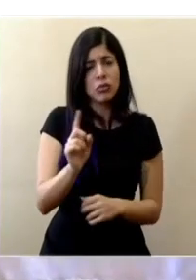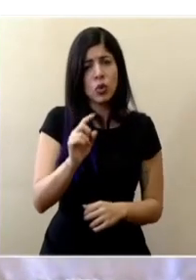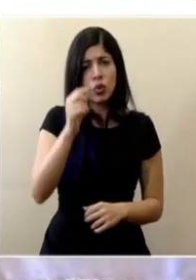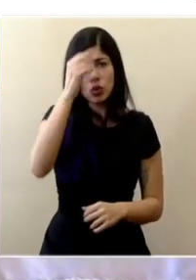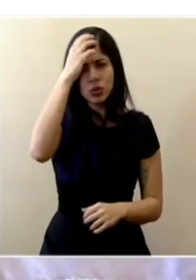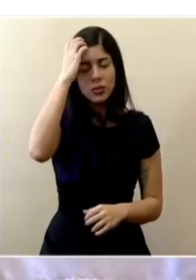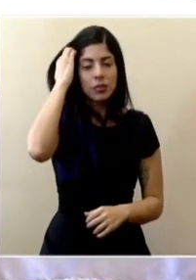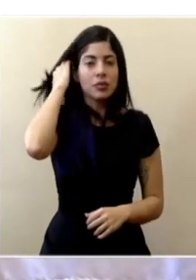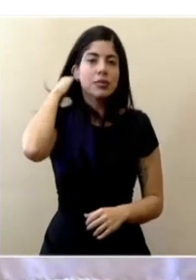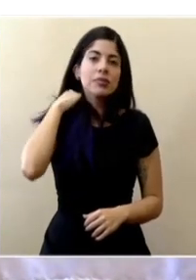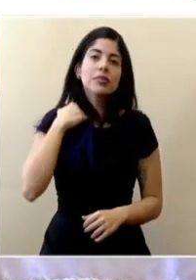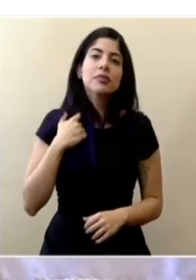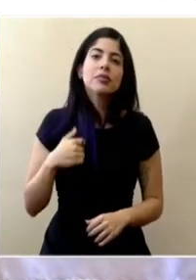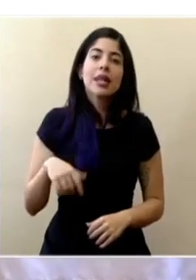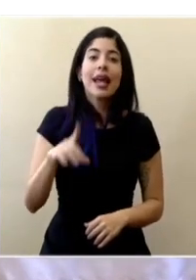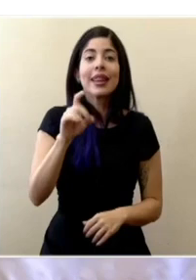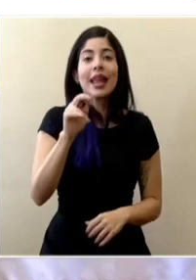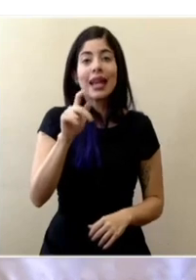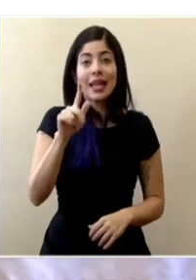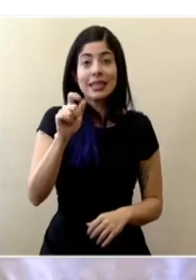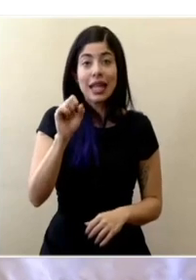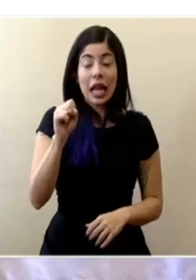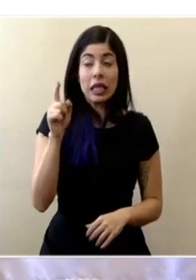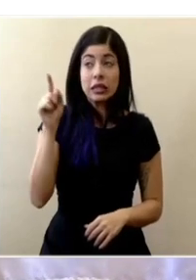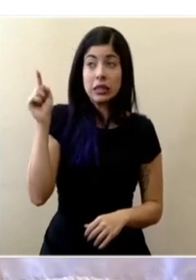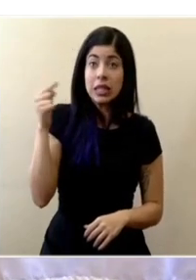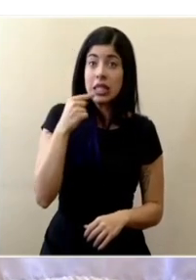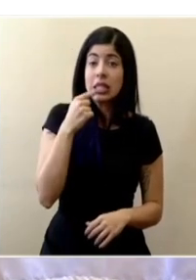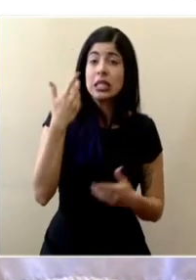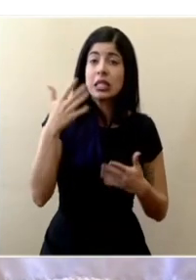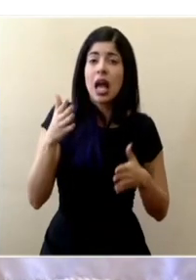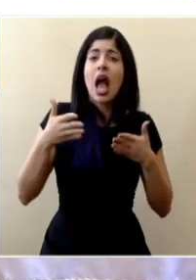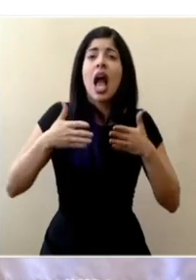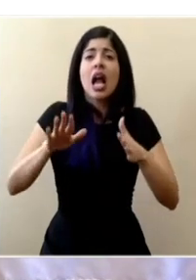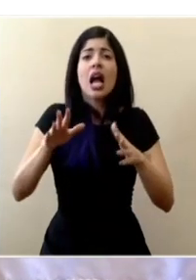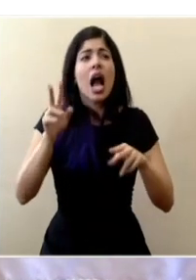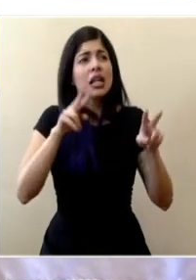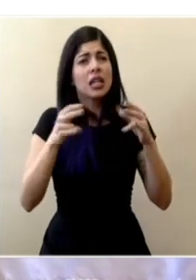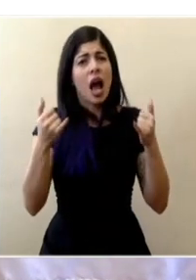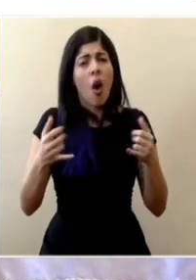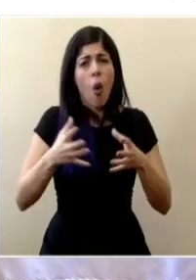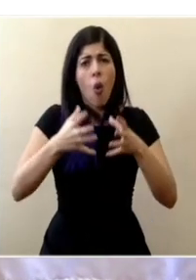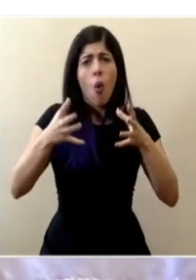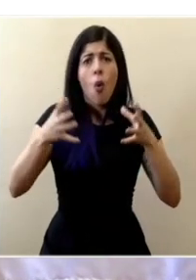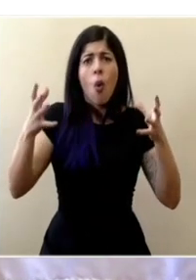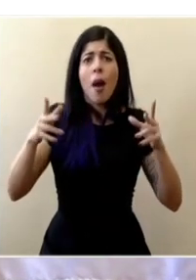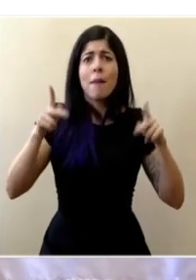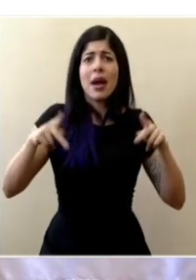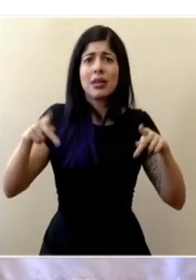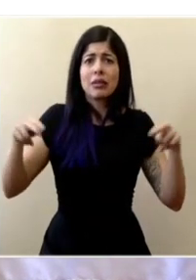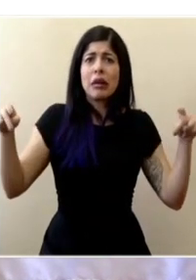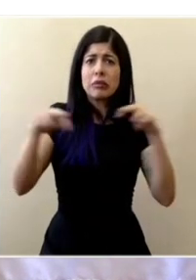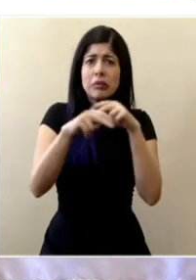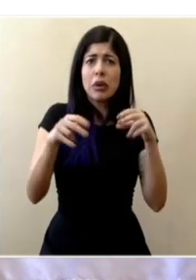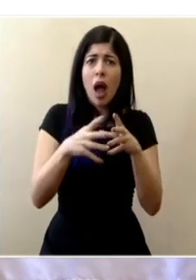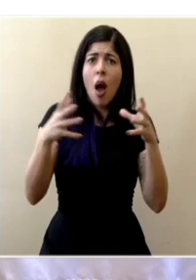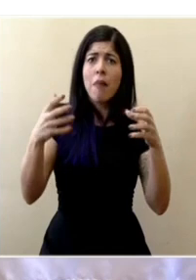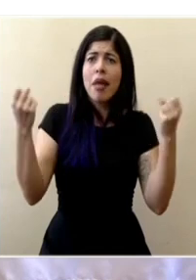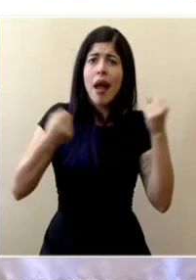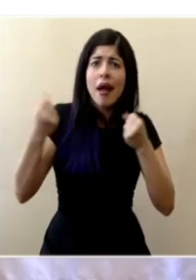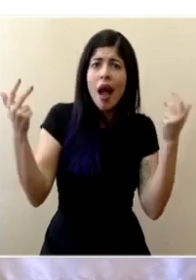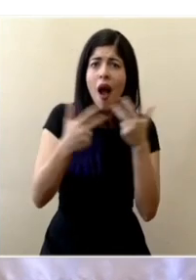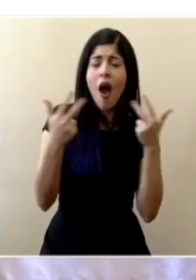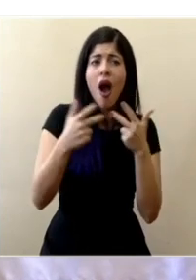Don Daniel Salas los medios nos indican que han recorrido las calles y se nota un aumento de las personas que andan transitando